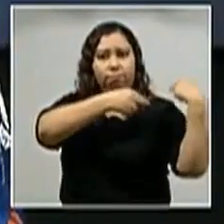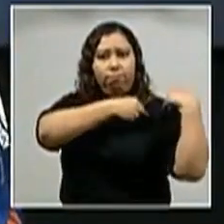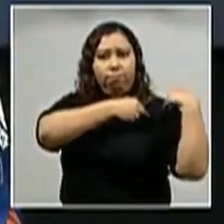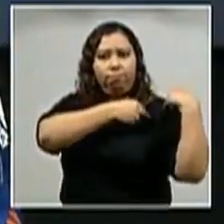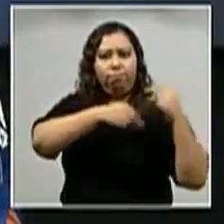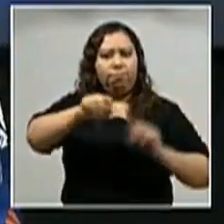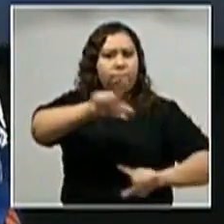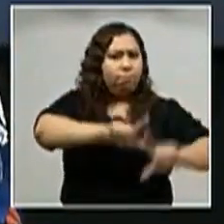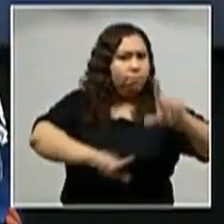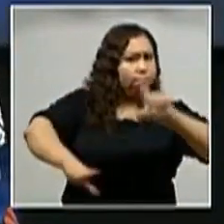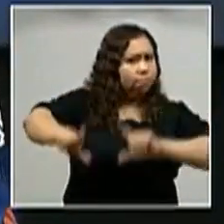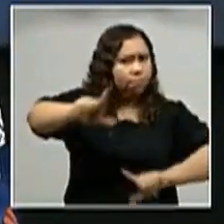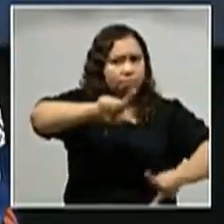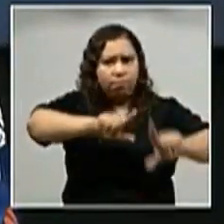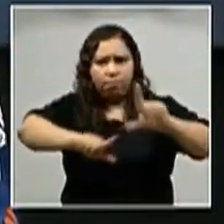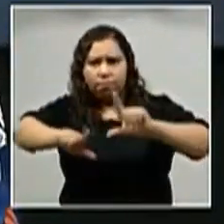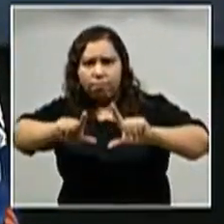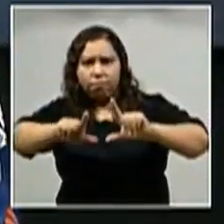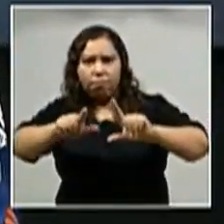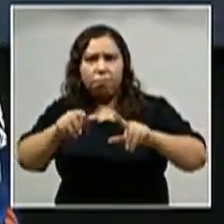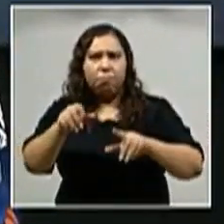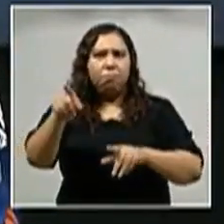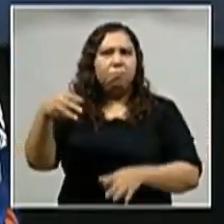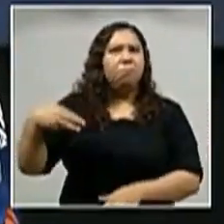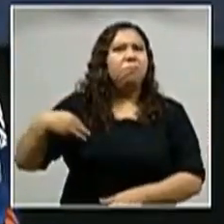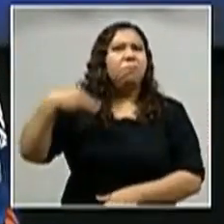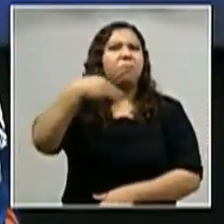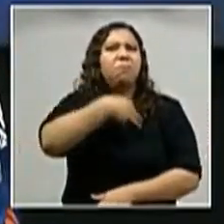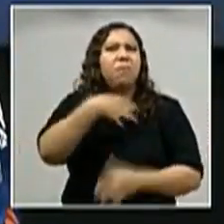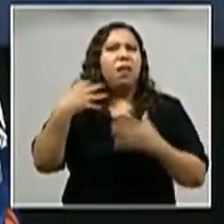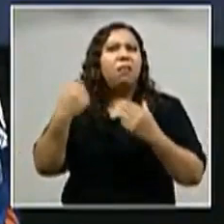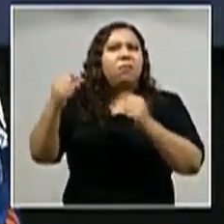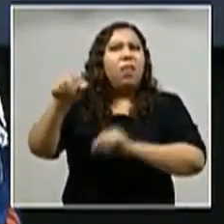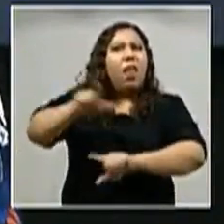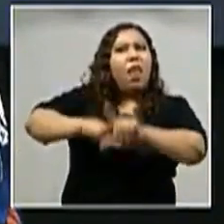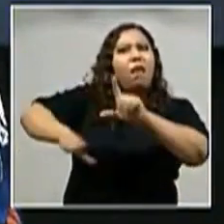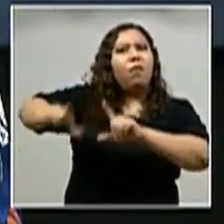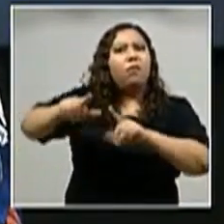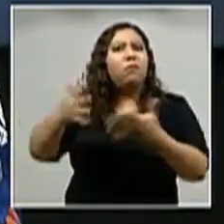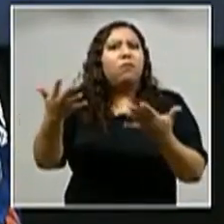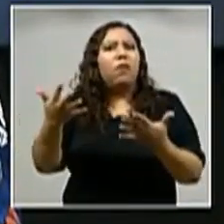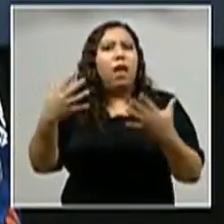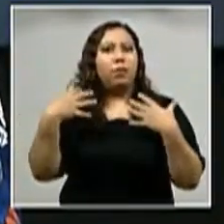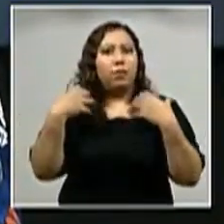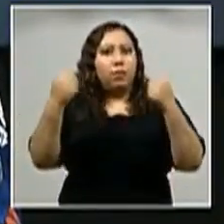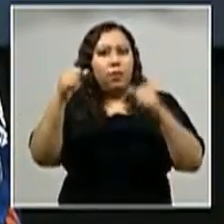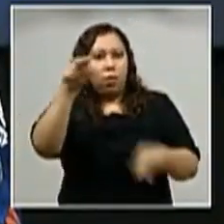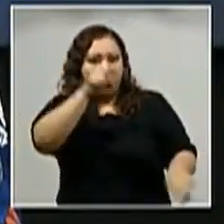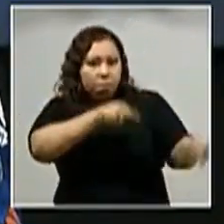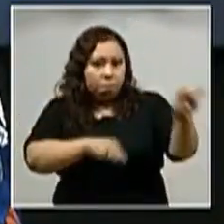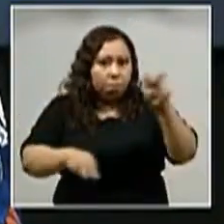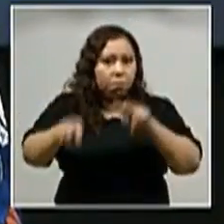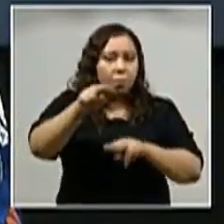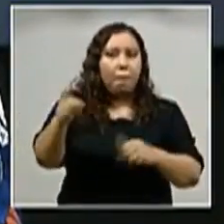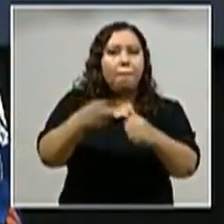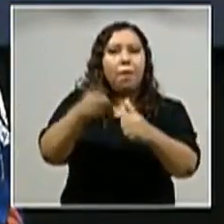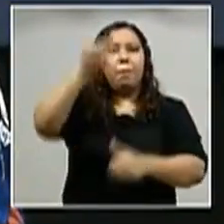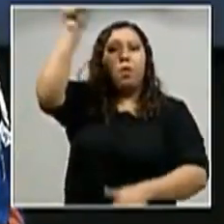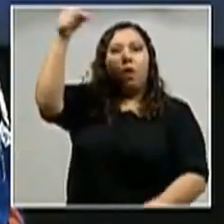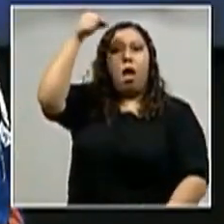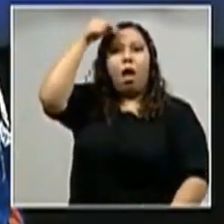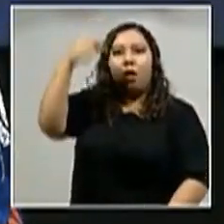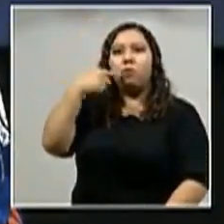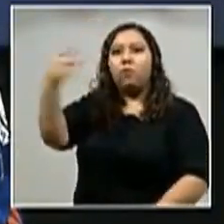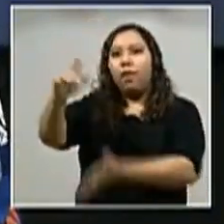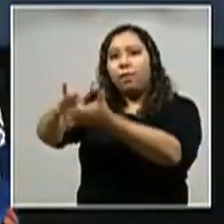Vigilancia de la Salud. Quiero iniciar agradeciéndole al gobierno de la república, a la